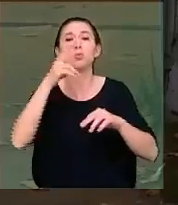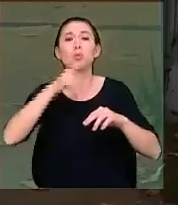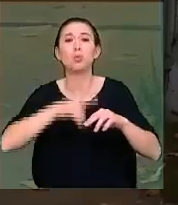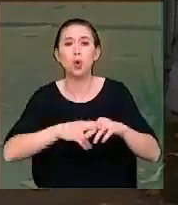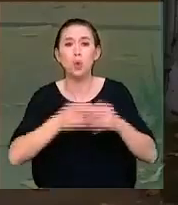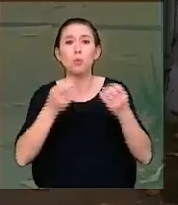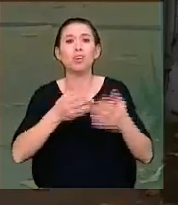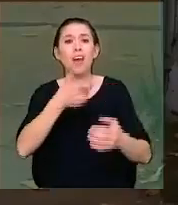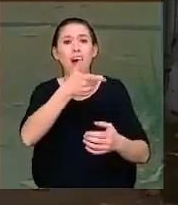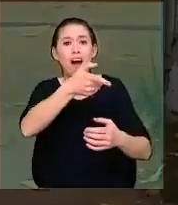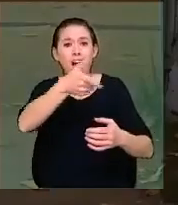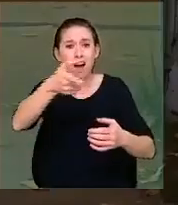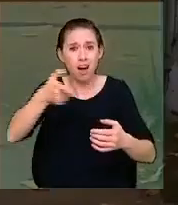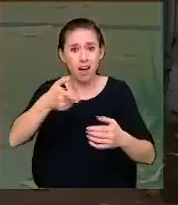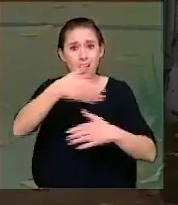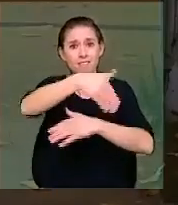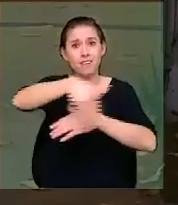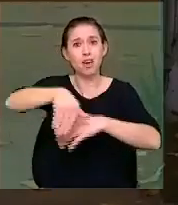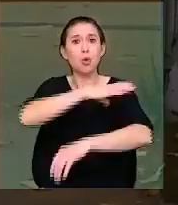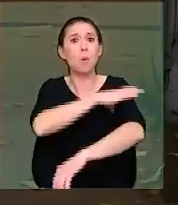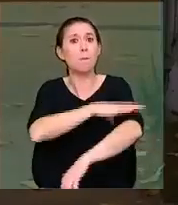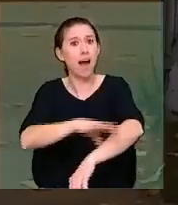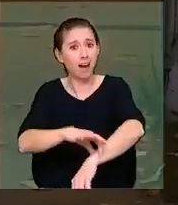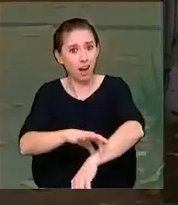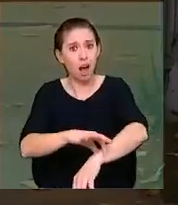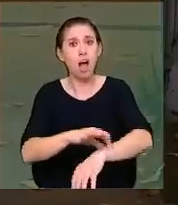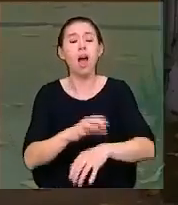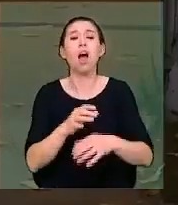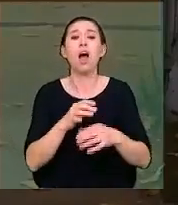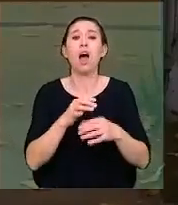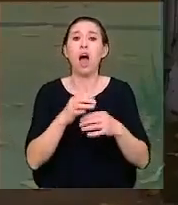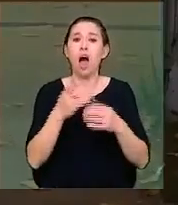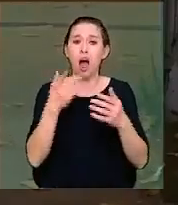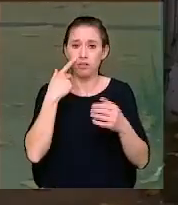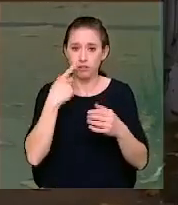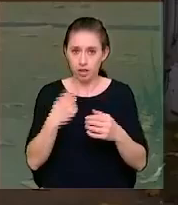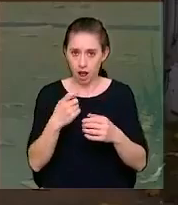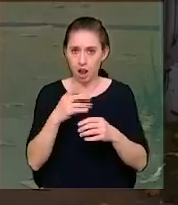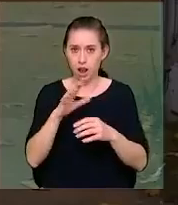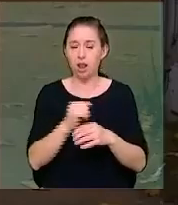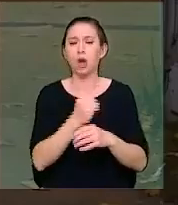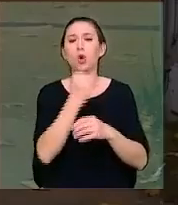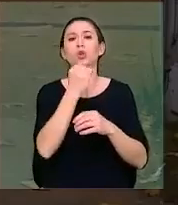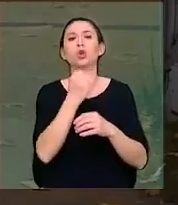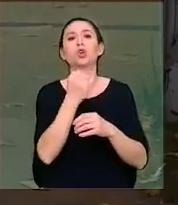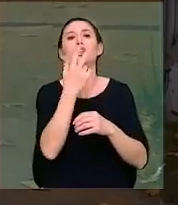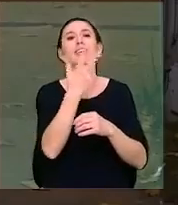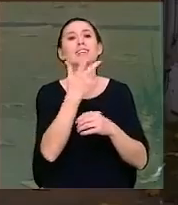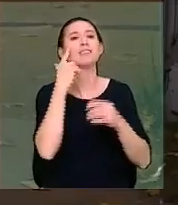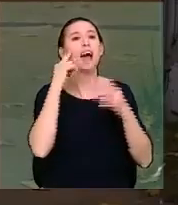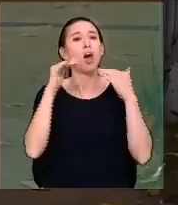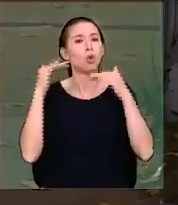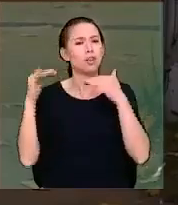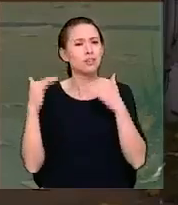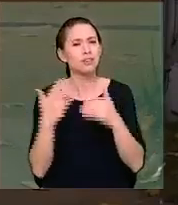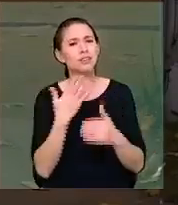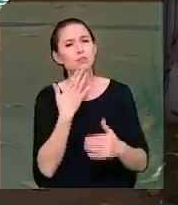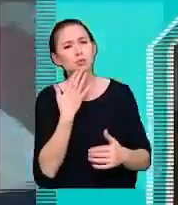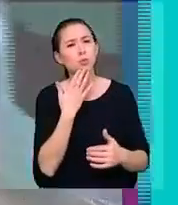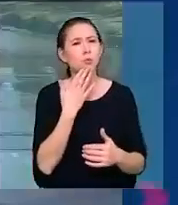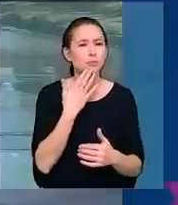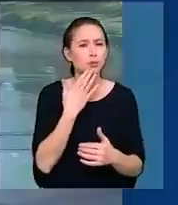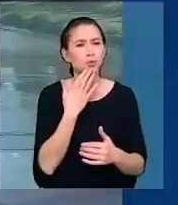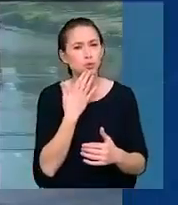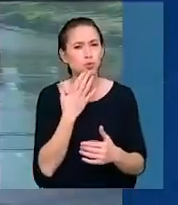en el barrio Manga. Efectivos de zona operacional 3 lograron la detención de tres adolescentes que son sospechosos